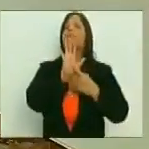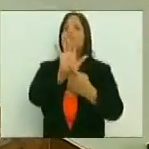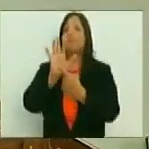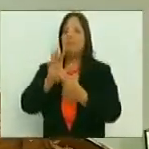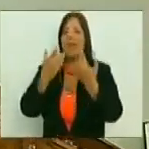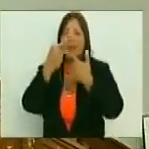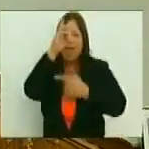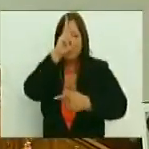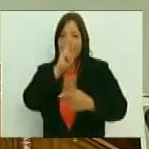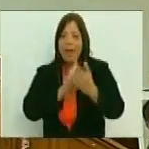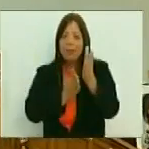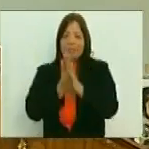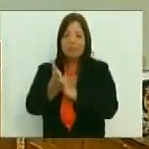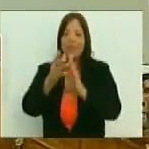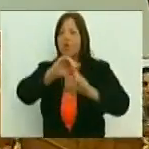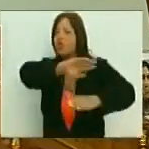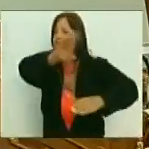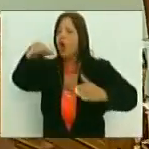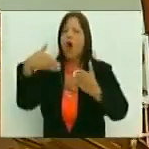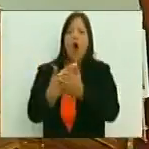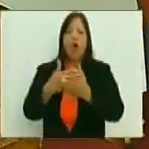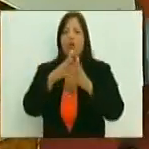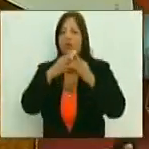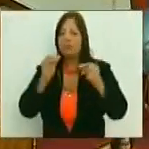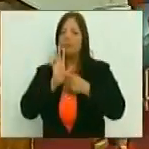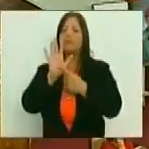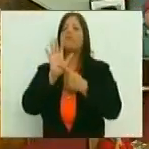de manera transversal en todos los sectores.